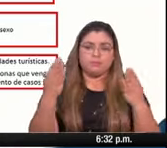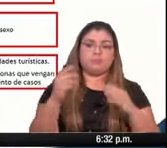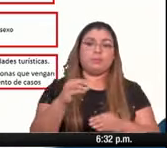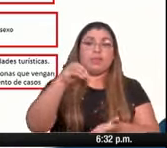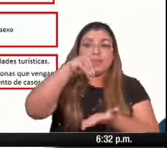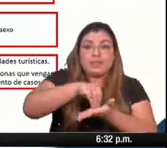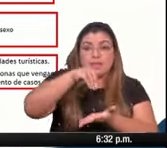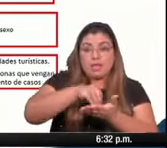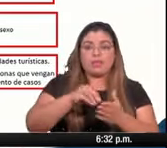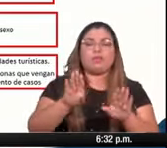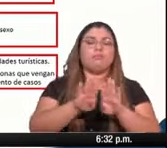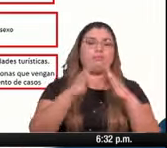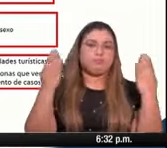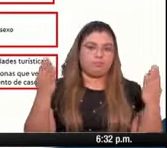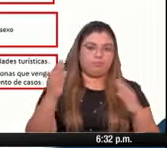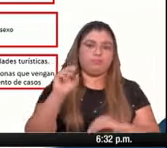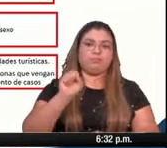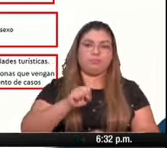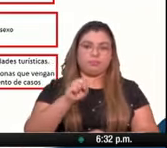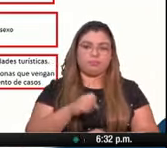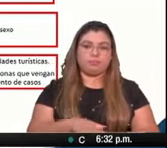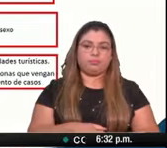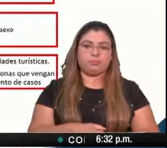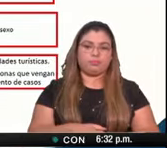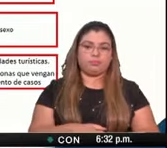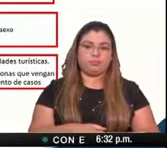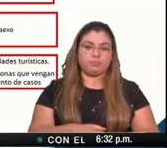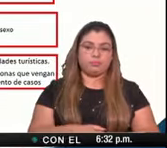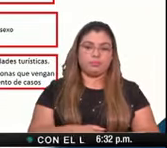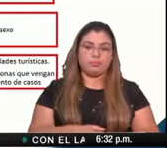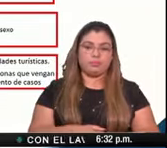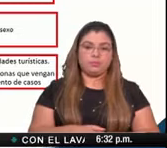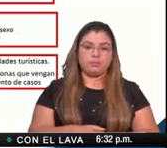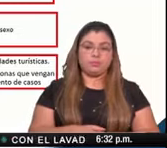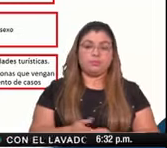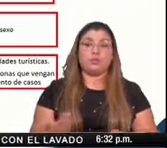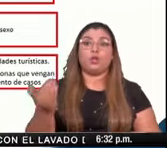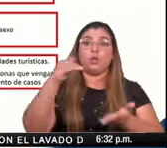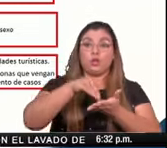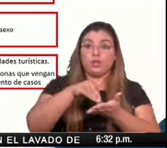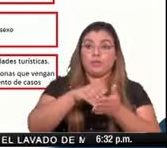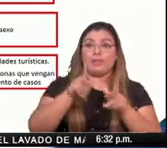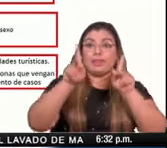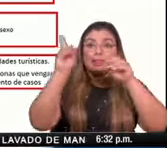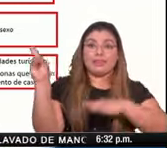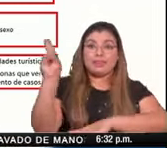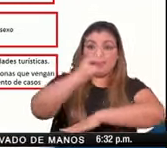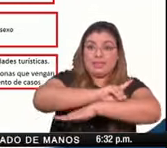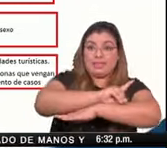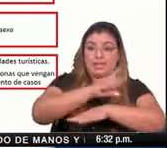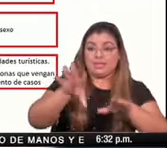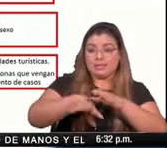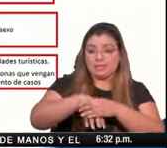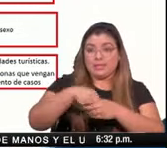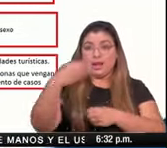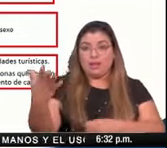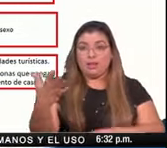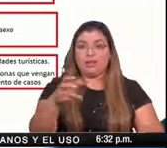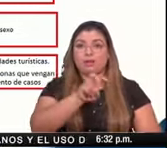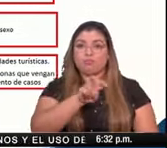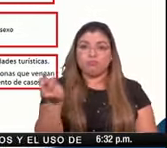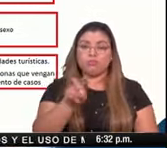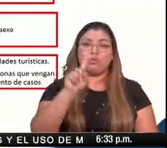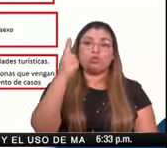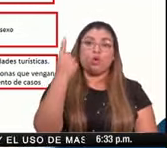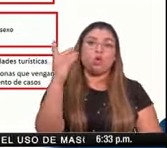víveres la movilidad nuevamente se hará por sexo o género se van a paralizar